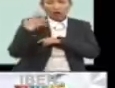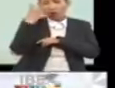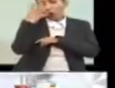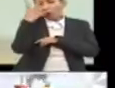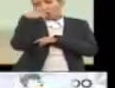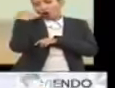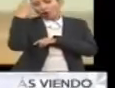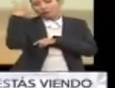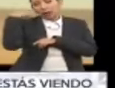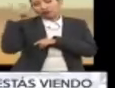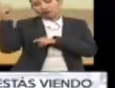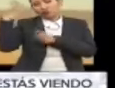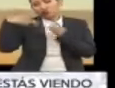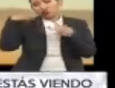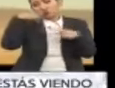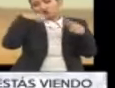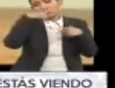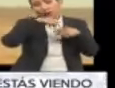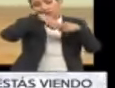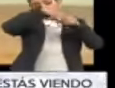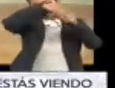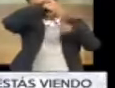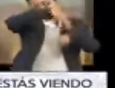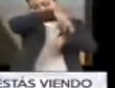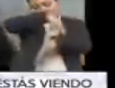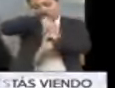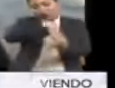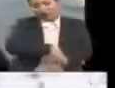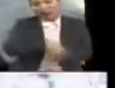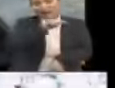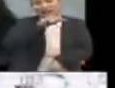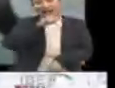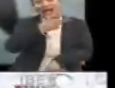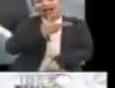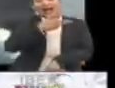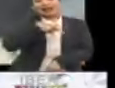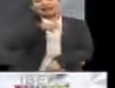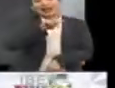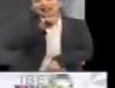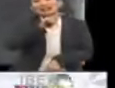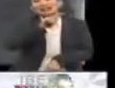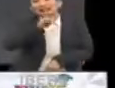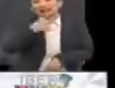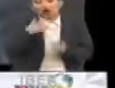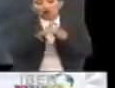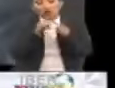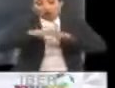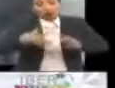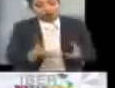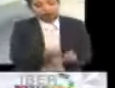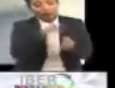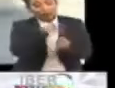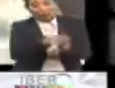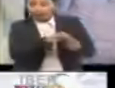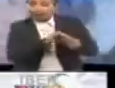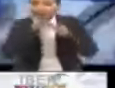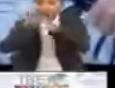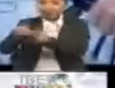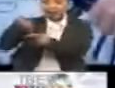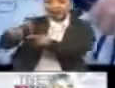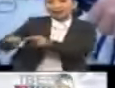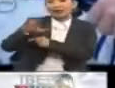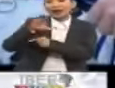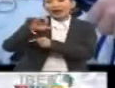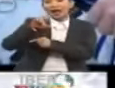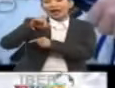cuatro horas de viaje, la tripulación aterrizó segura en Kazajistán, donde fue recibida por el grupo de recuperación que los transportó hasta